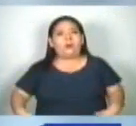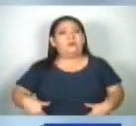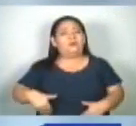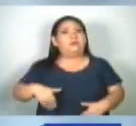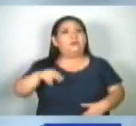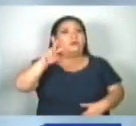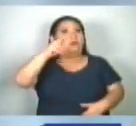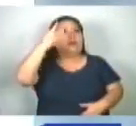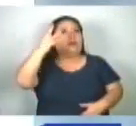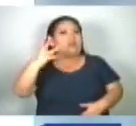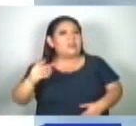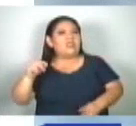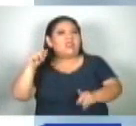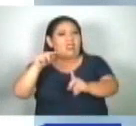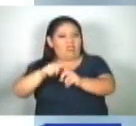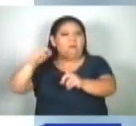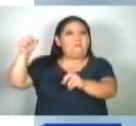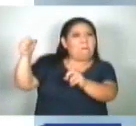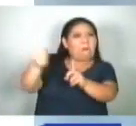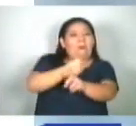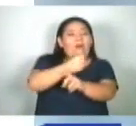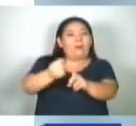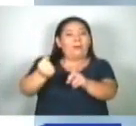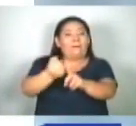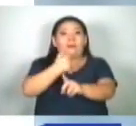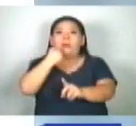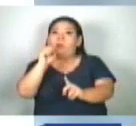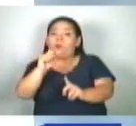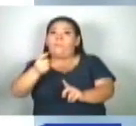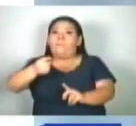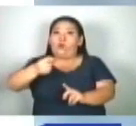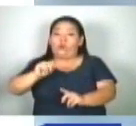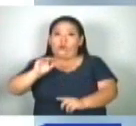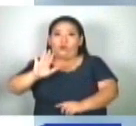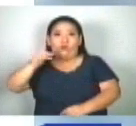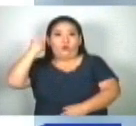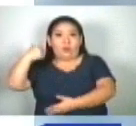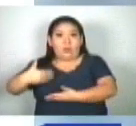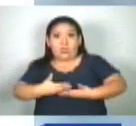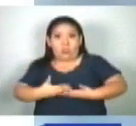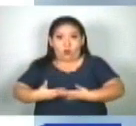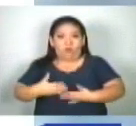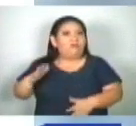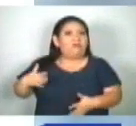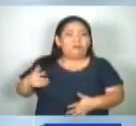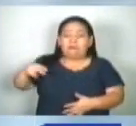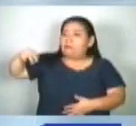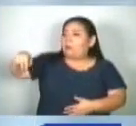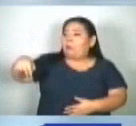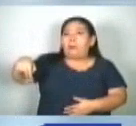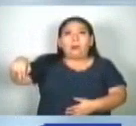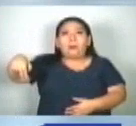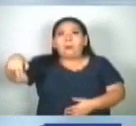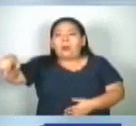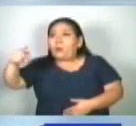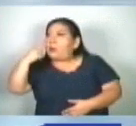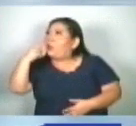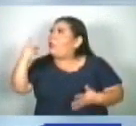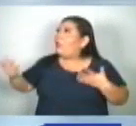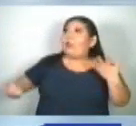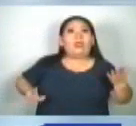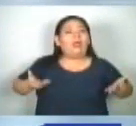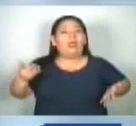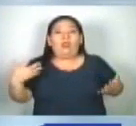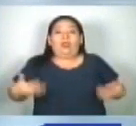después con múltiples signos de violencia, según las autoridades. El hijo de Fernanda fue encontrado deambulando en un cafetal y en estado